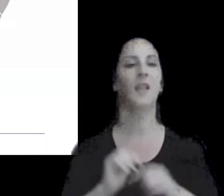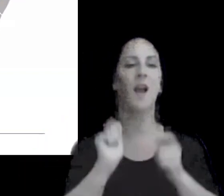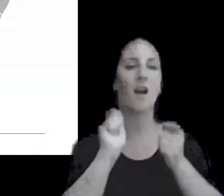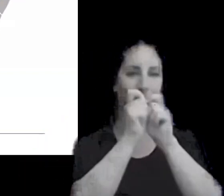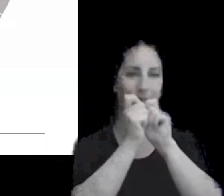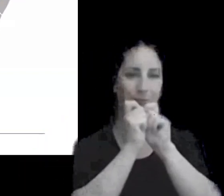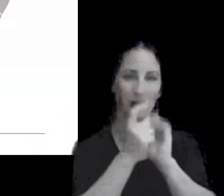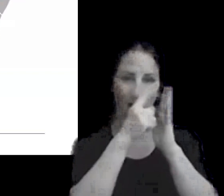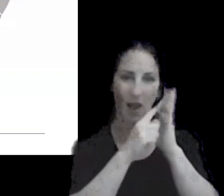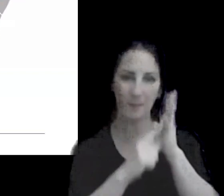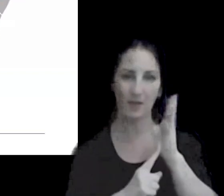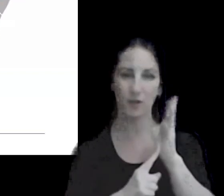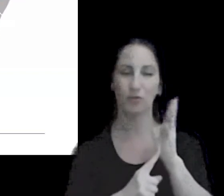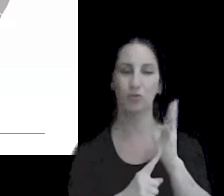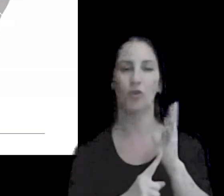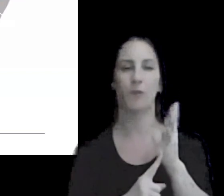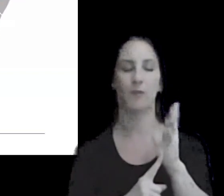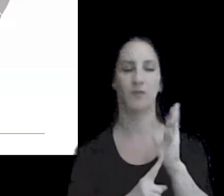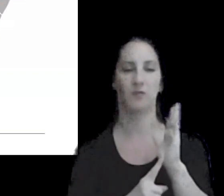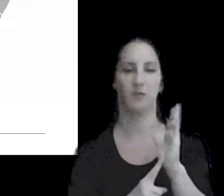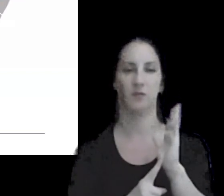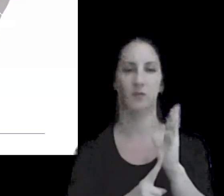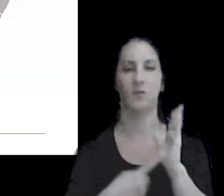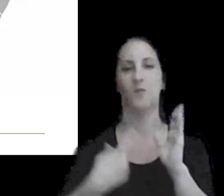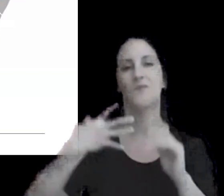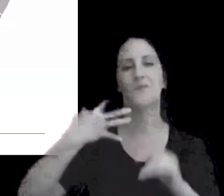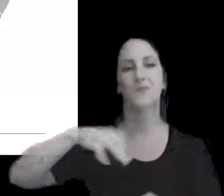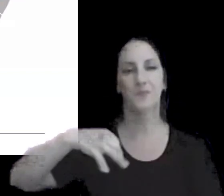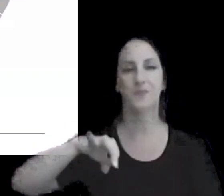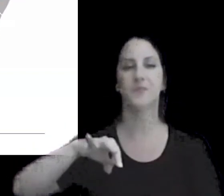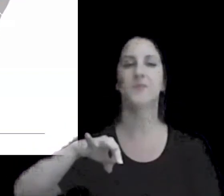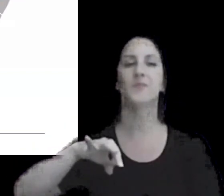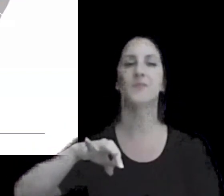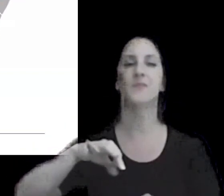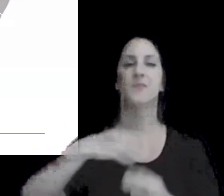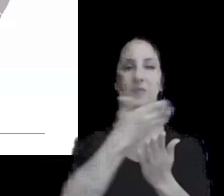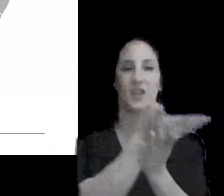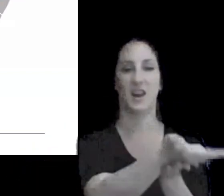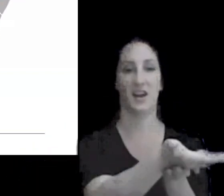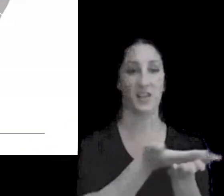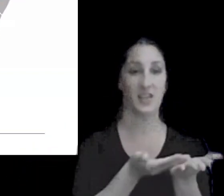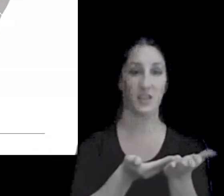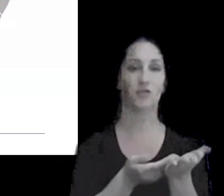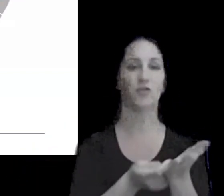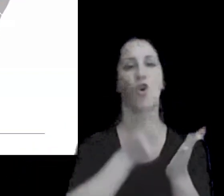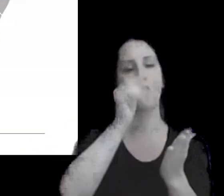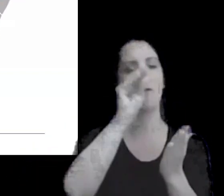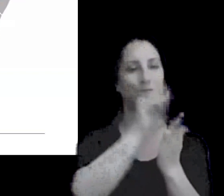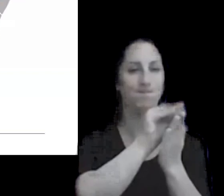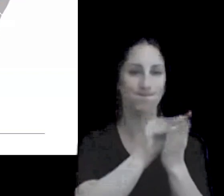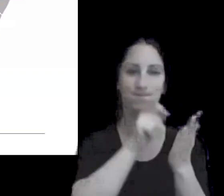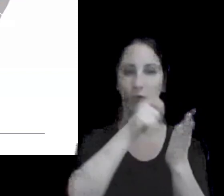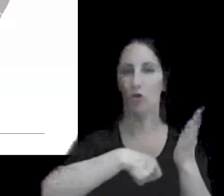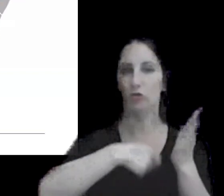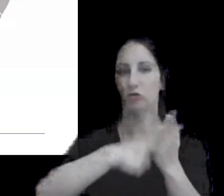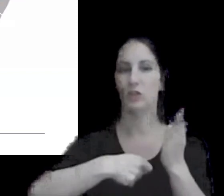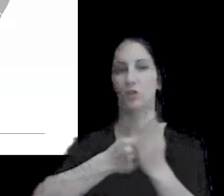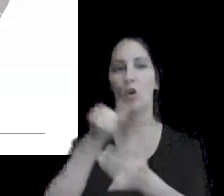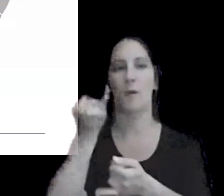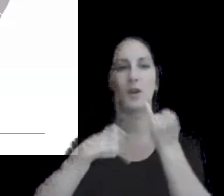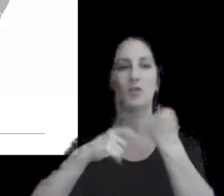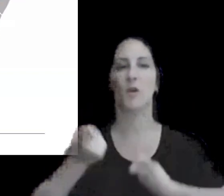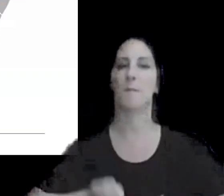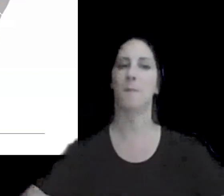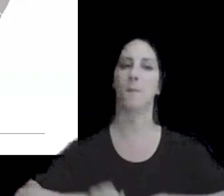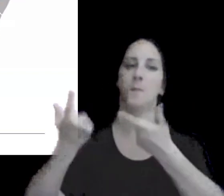la obligatoriedad del registro de los contratos de operaciones de exportación de